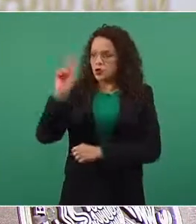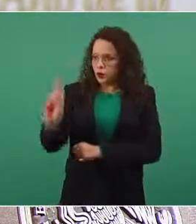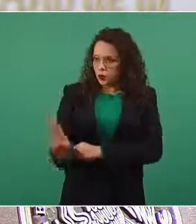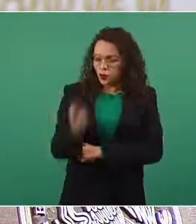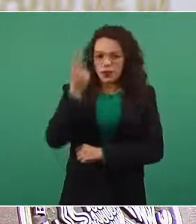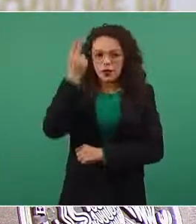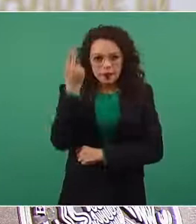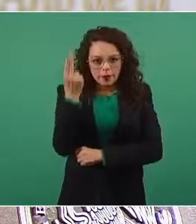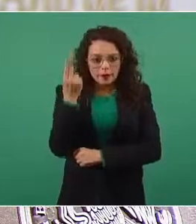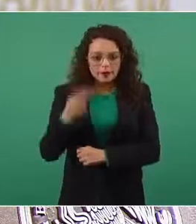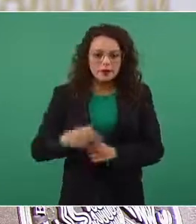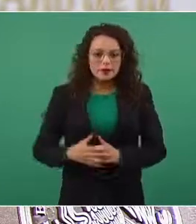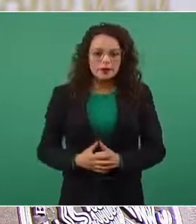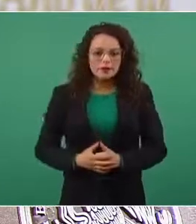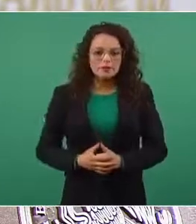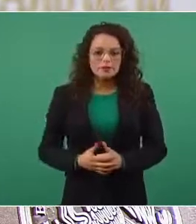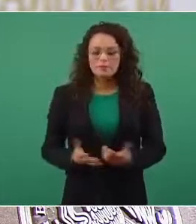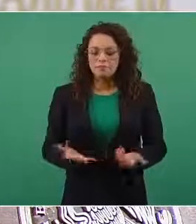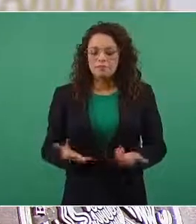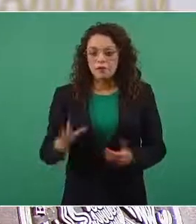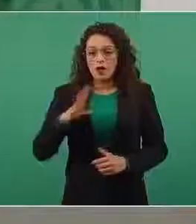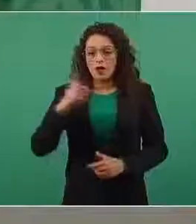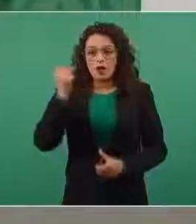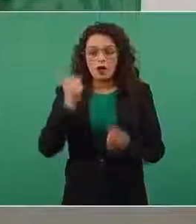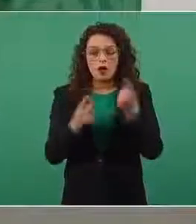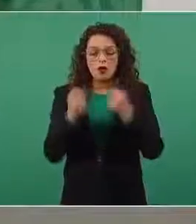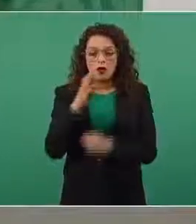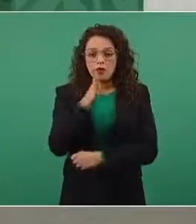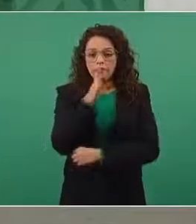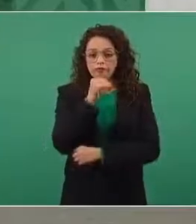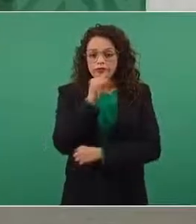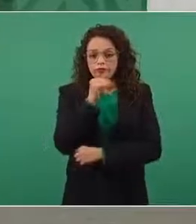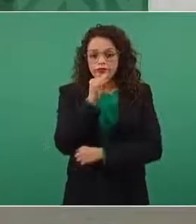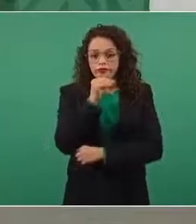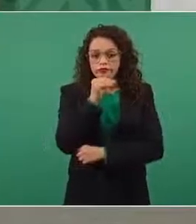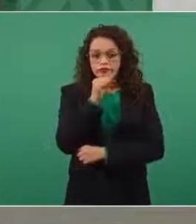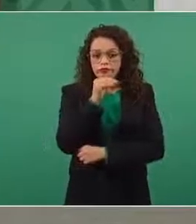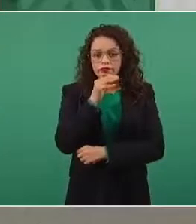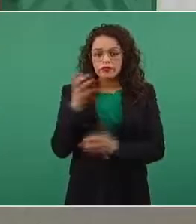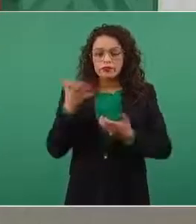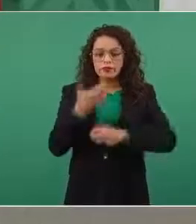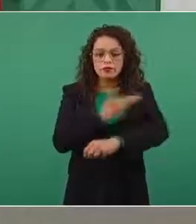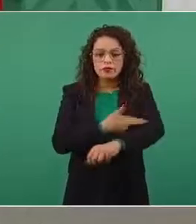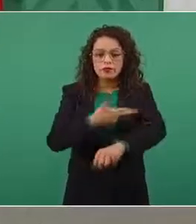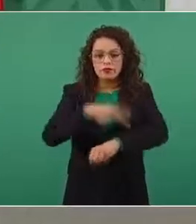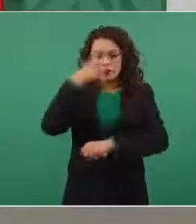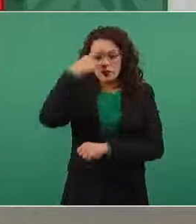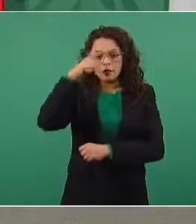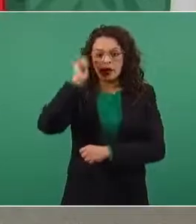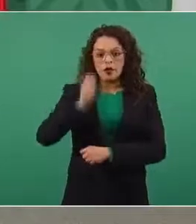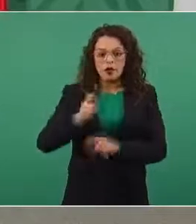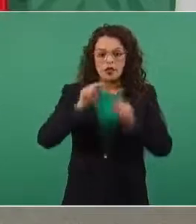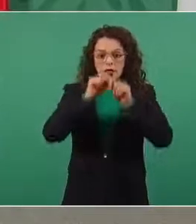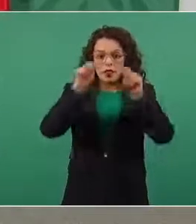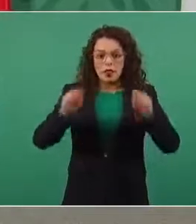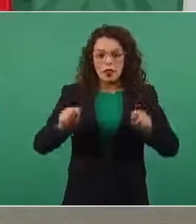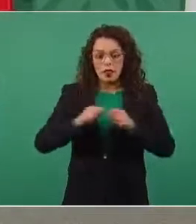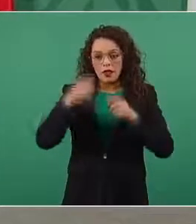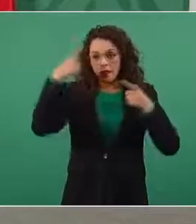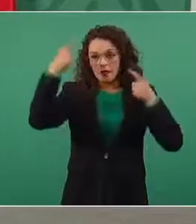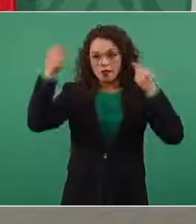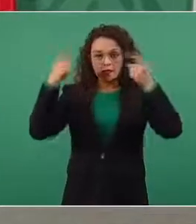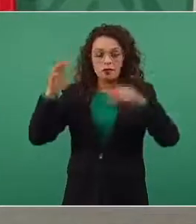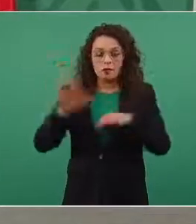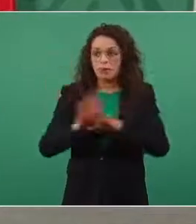Hay quienes no han podido hacer sus trámites para recibirse porque están cerradas las